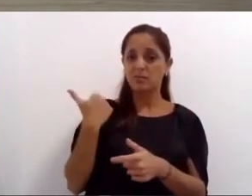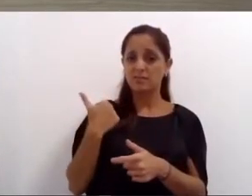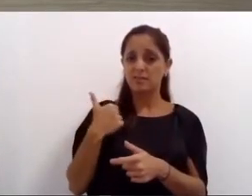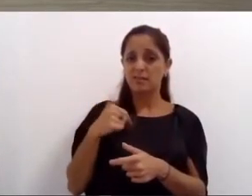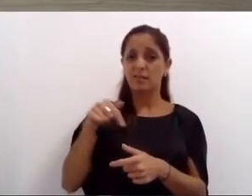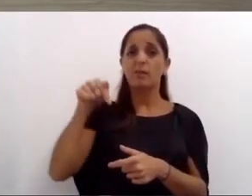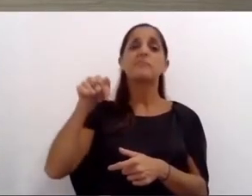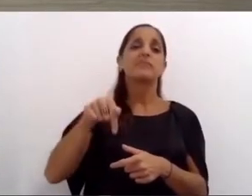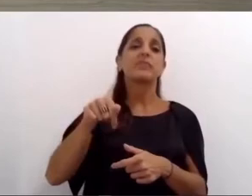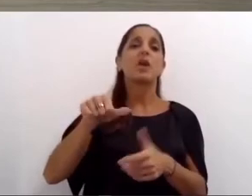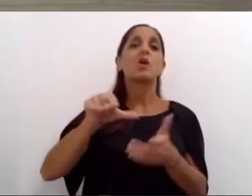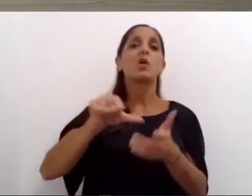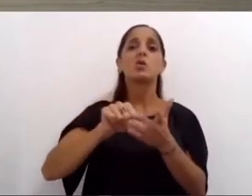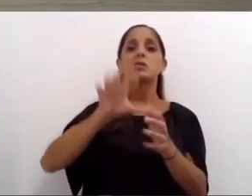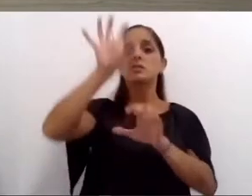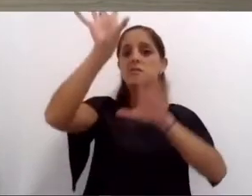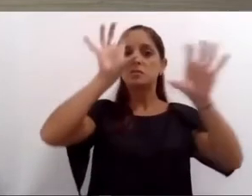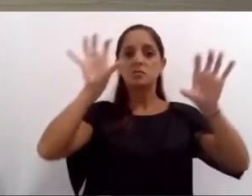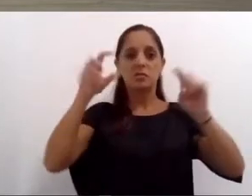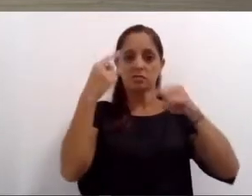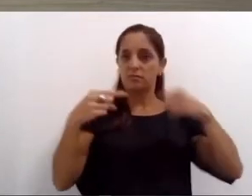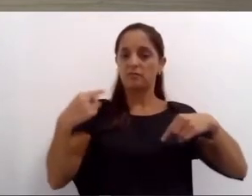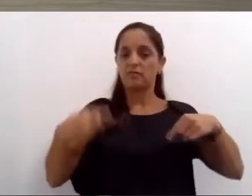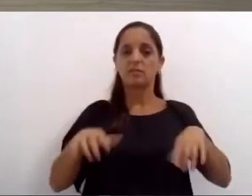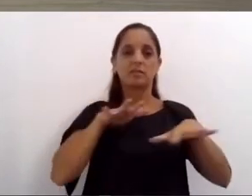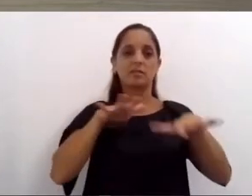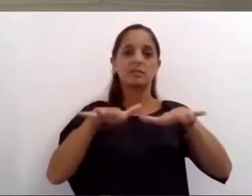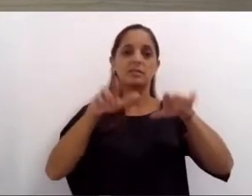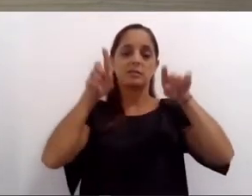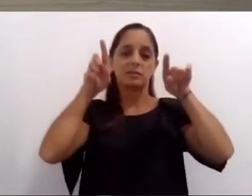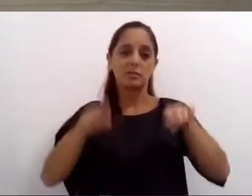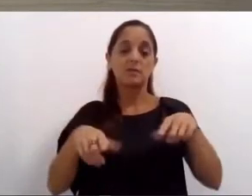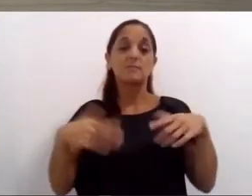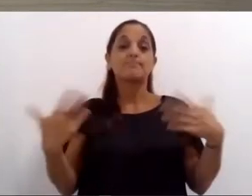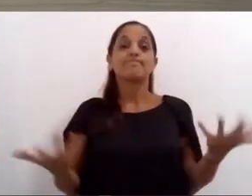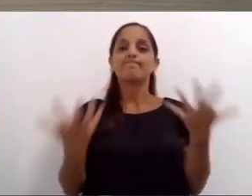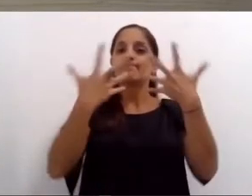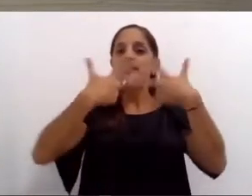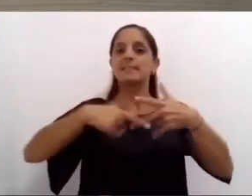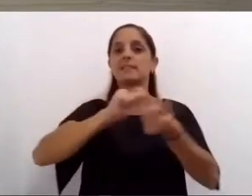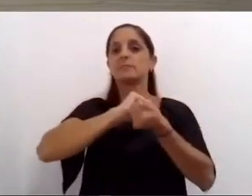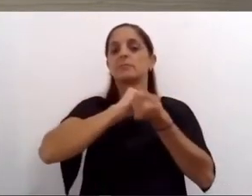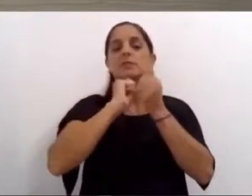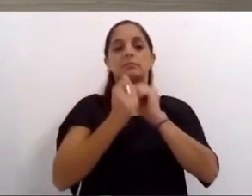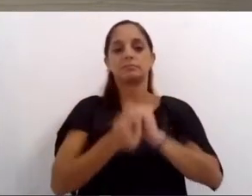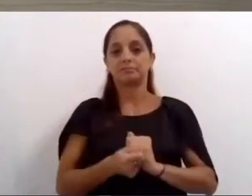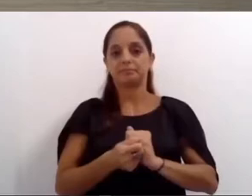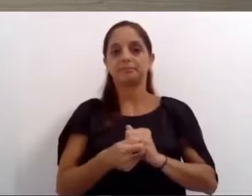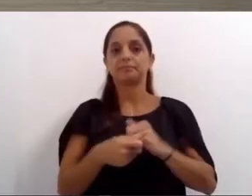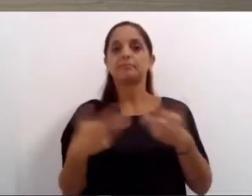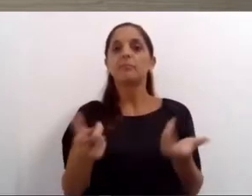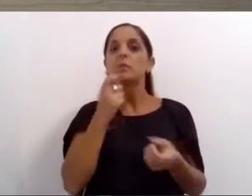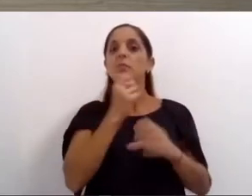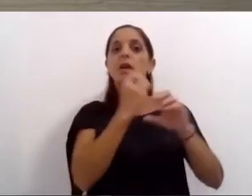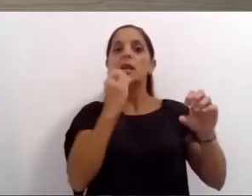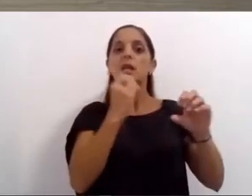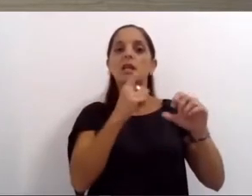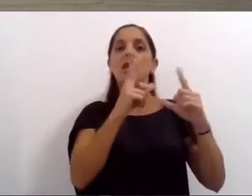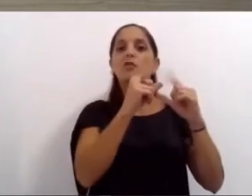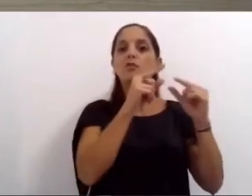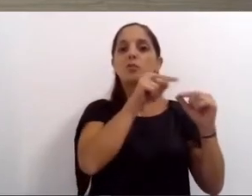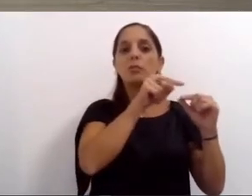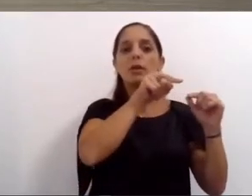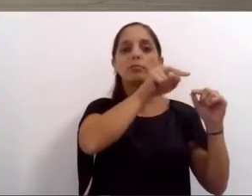en muchas ciudades del país por eso diseñamos una readecuación del sistema para salvarlo fusionando líneas que se superponían